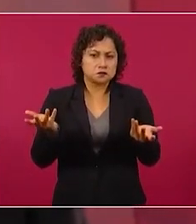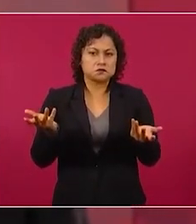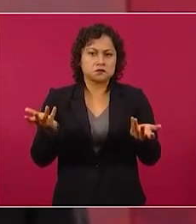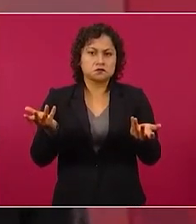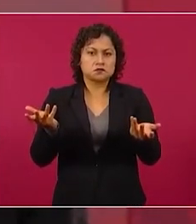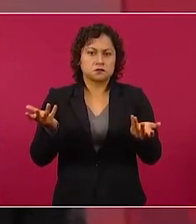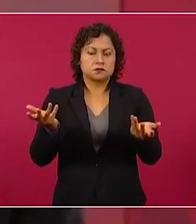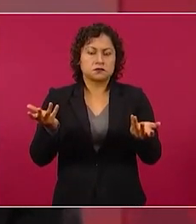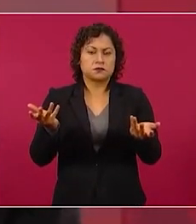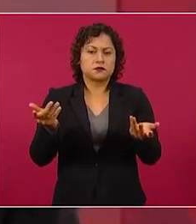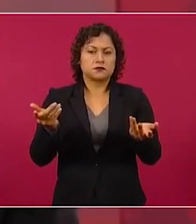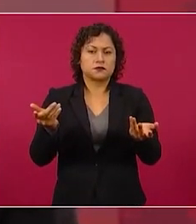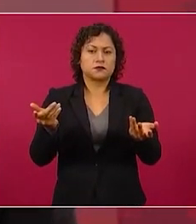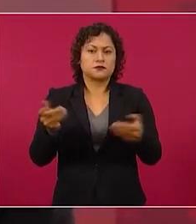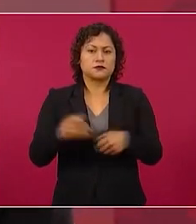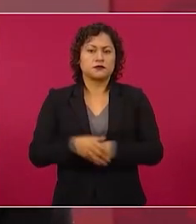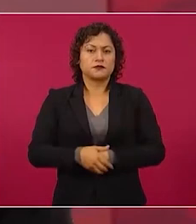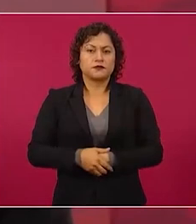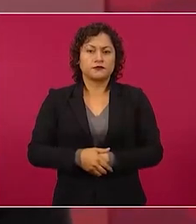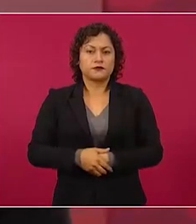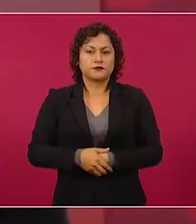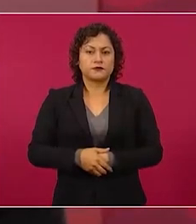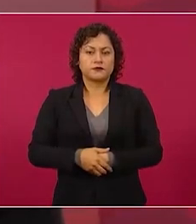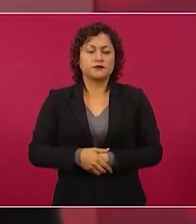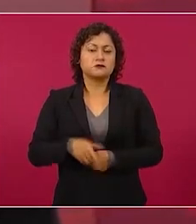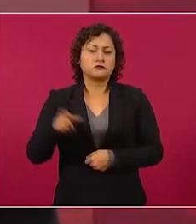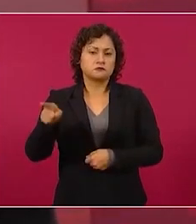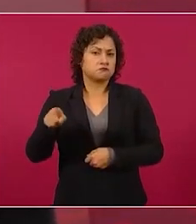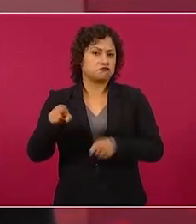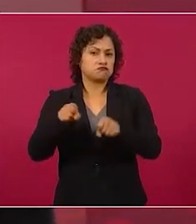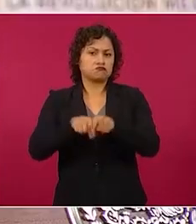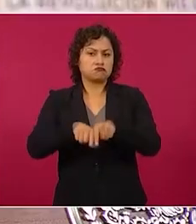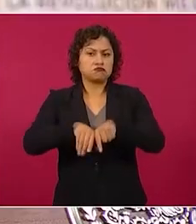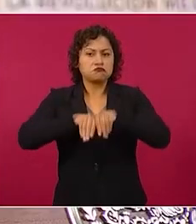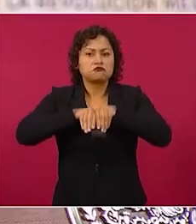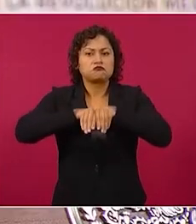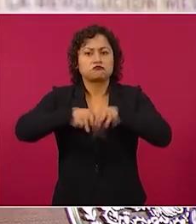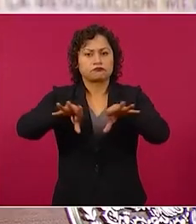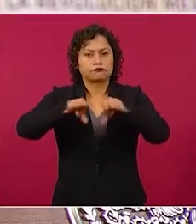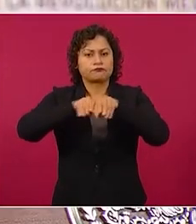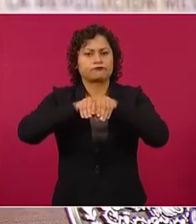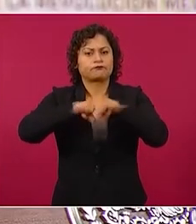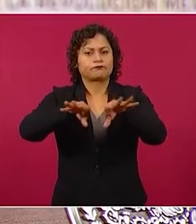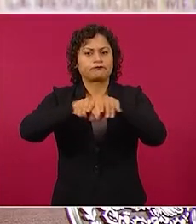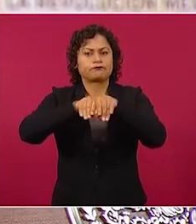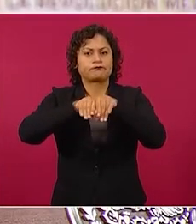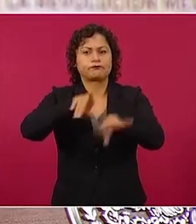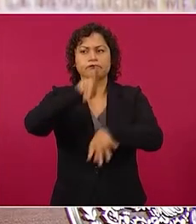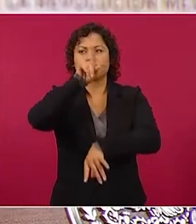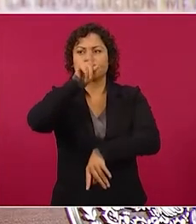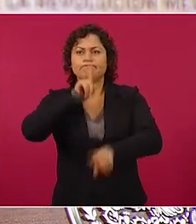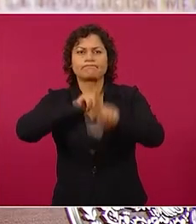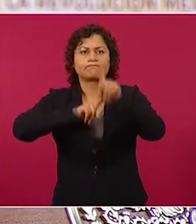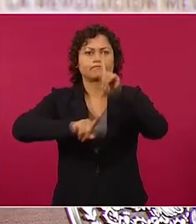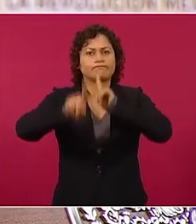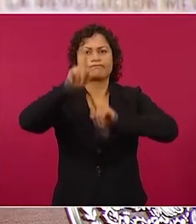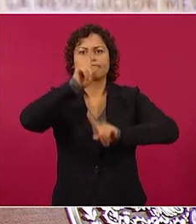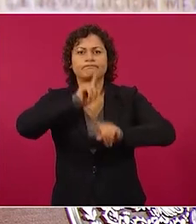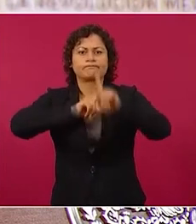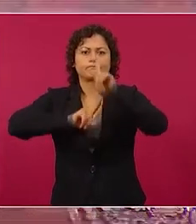máxima máxima del lámpara del periodismo, de que la calumnia cuando no mancha tizna